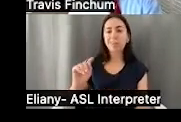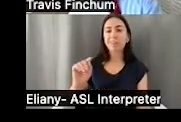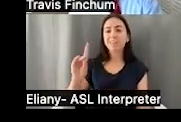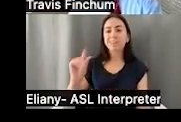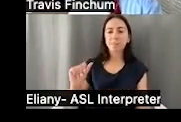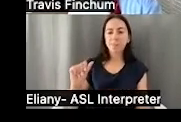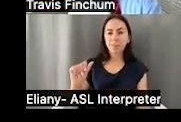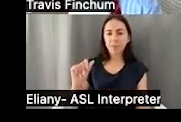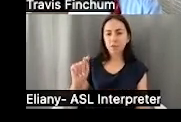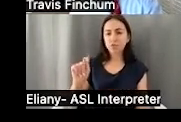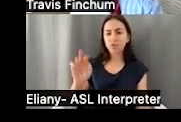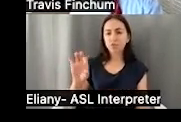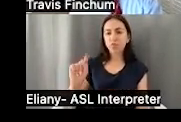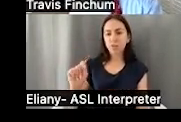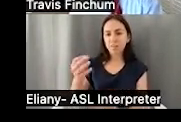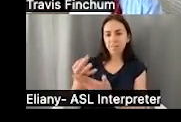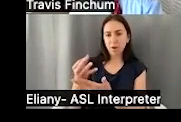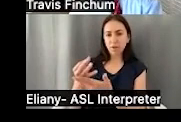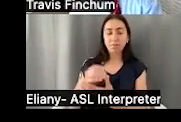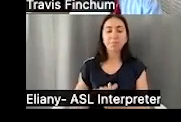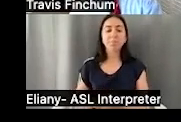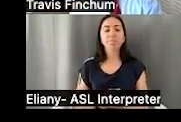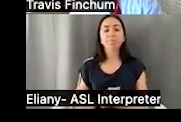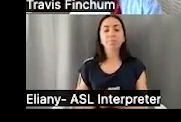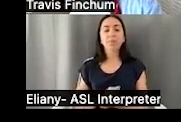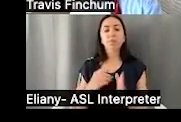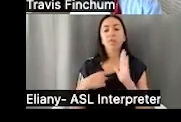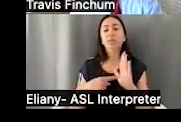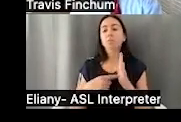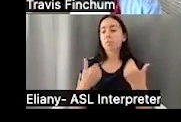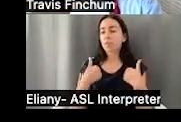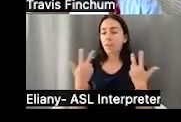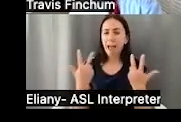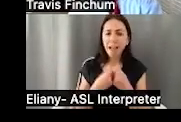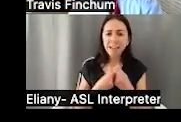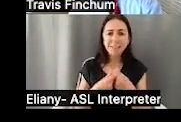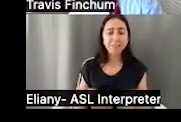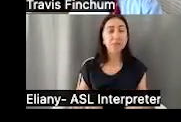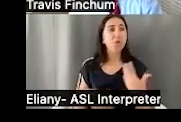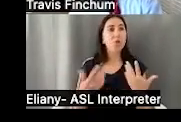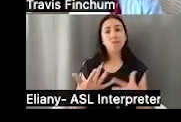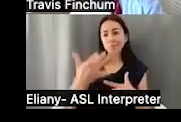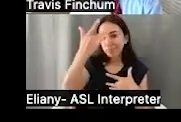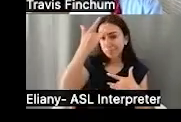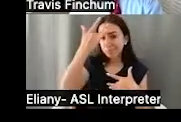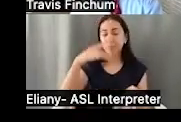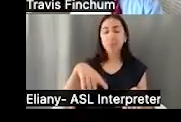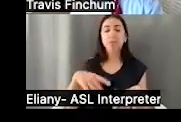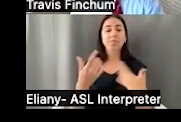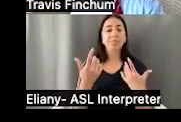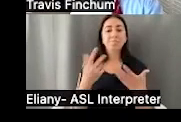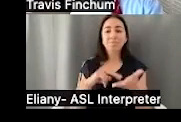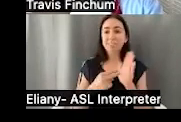nuestro fideicomiso de discapacidades. Entonces, ¿por qué es útil esto? Si llegamos a tener un accidente o una